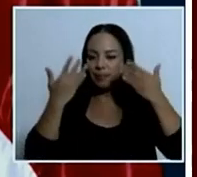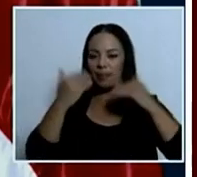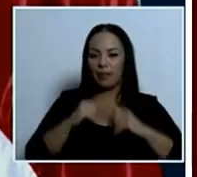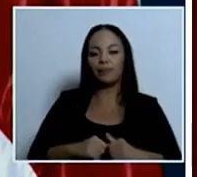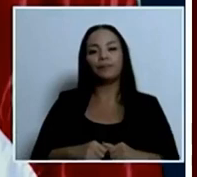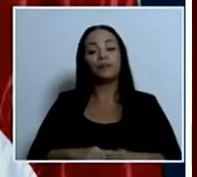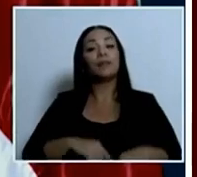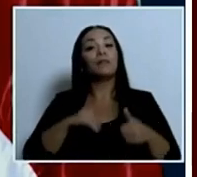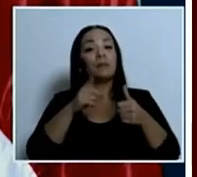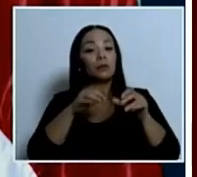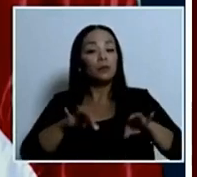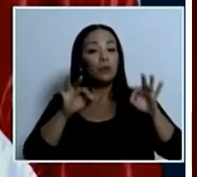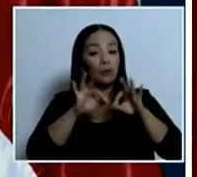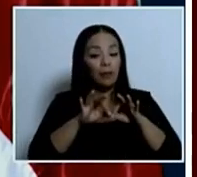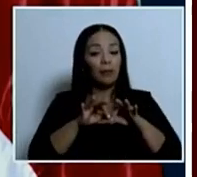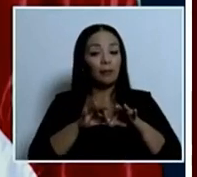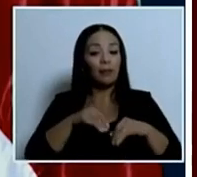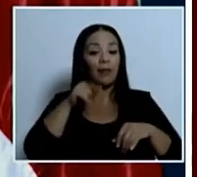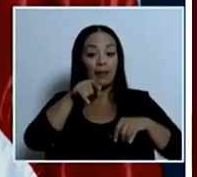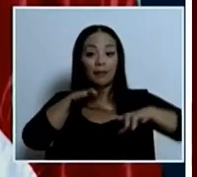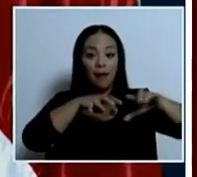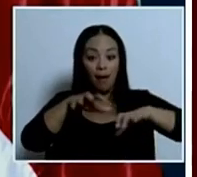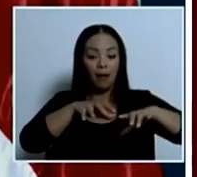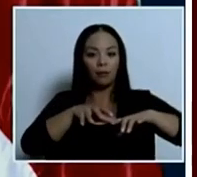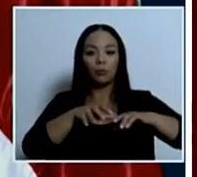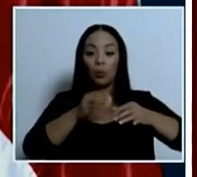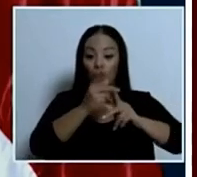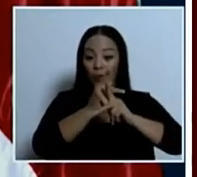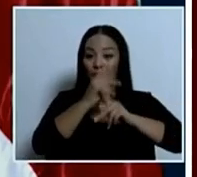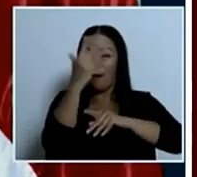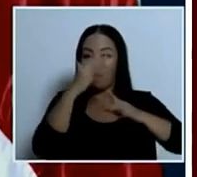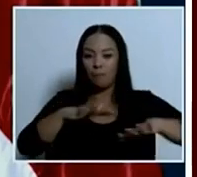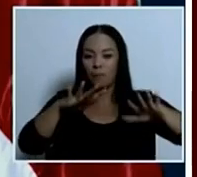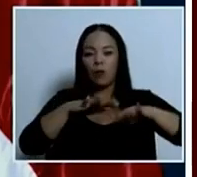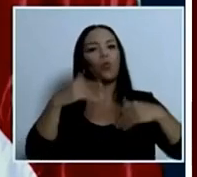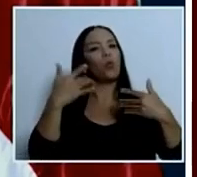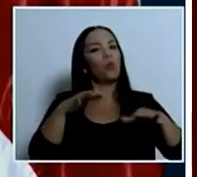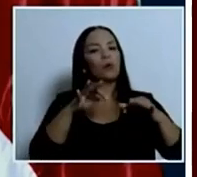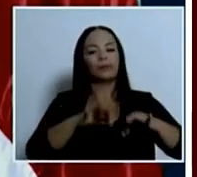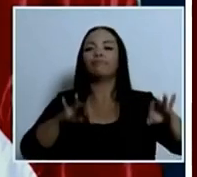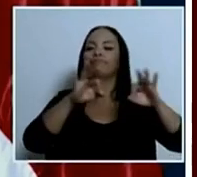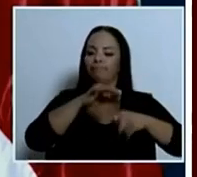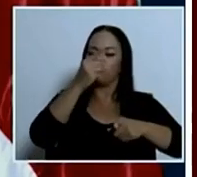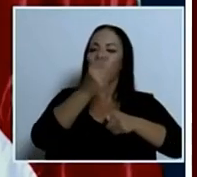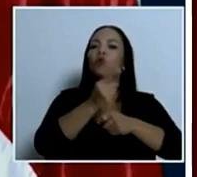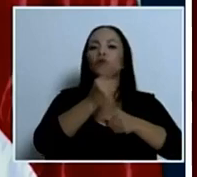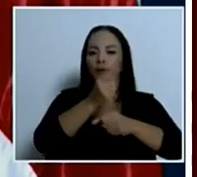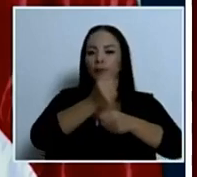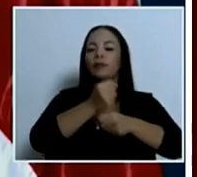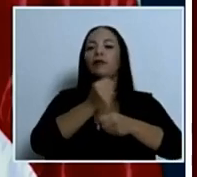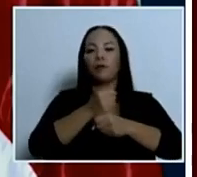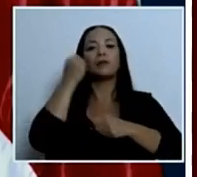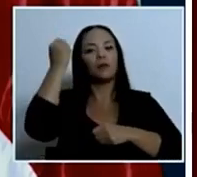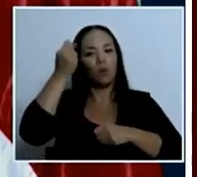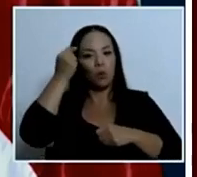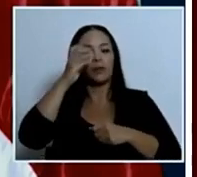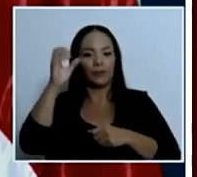administración correcta del Estado costarricense, del gobierno de la República.